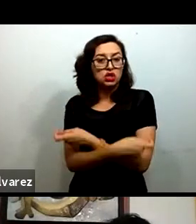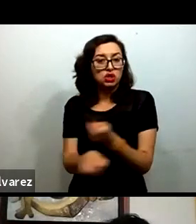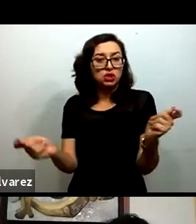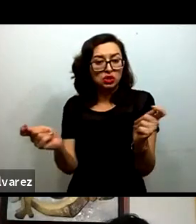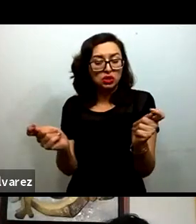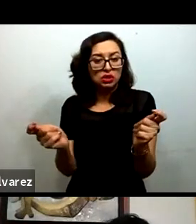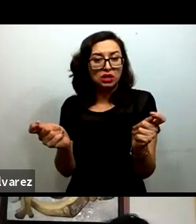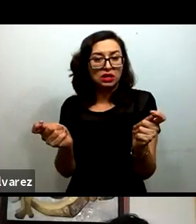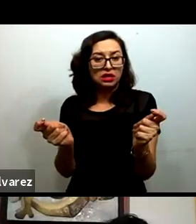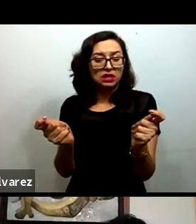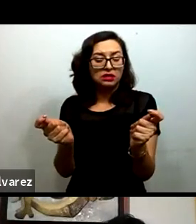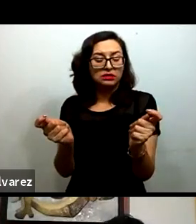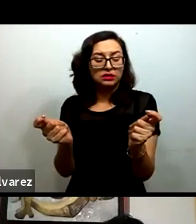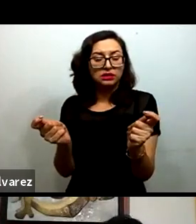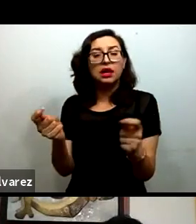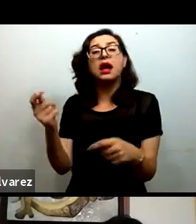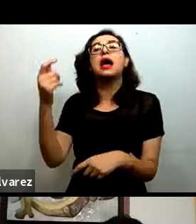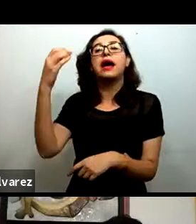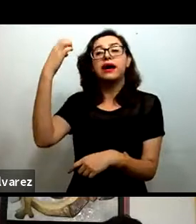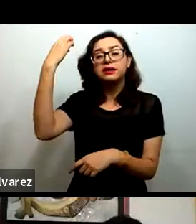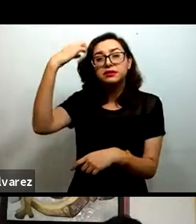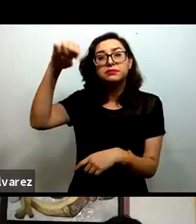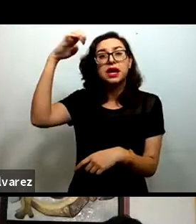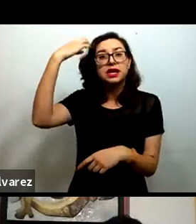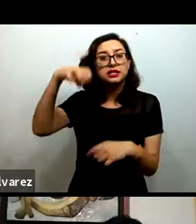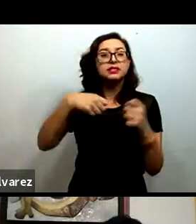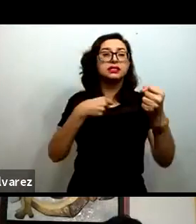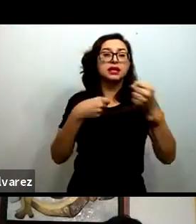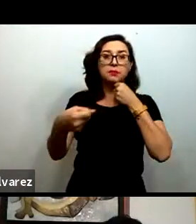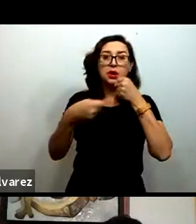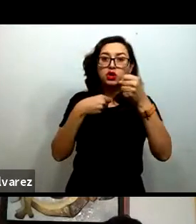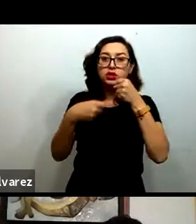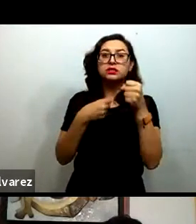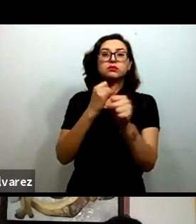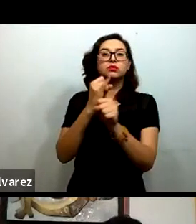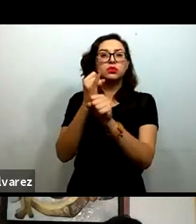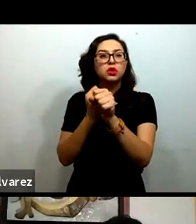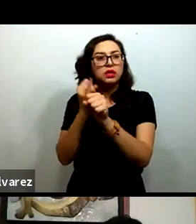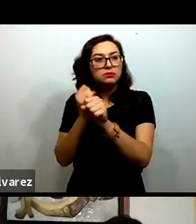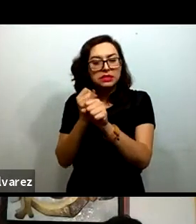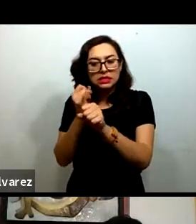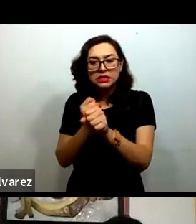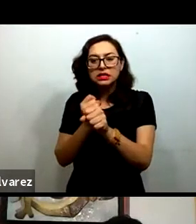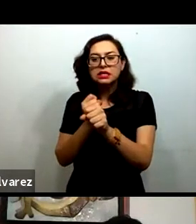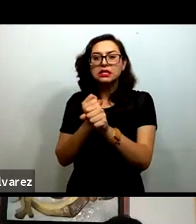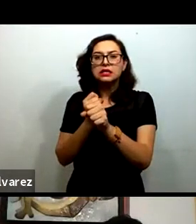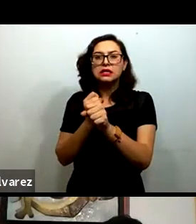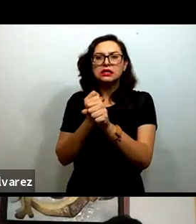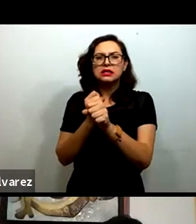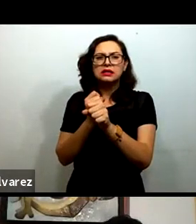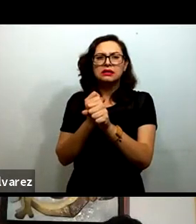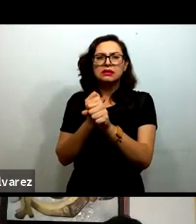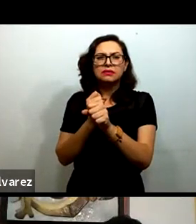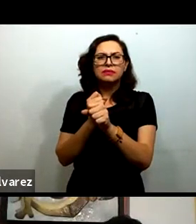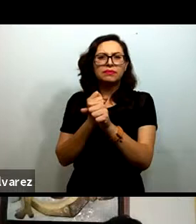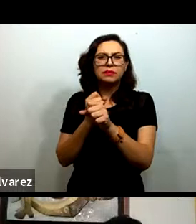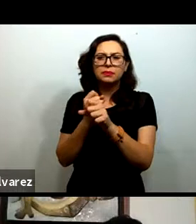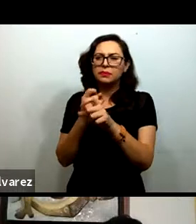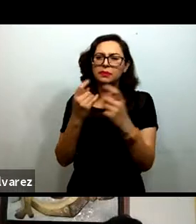experiencia en las áreas de periodismo y investigación y ha colaborado con la FLAXO en los temas de formación.